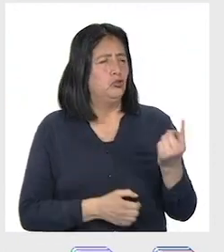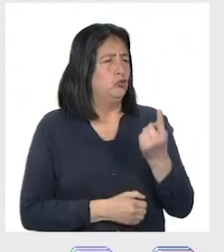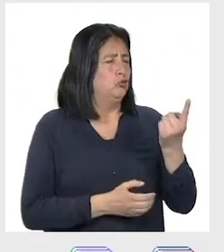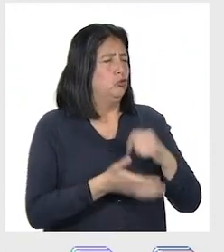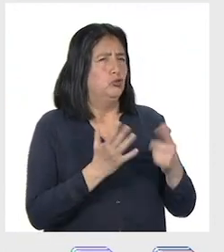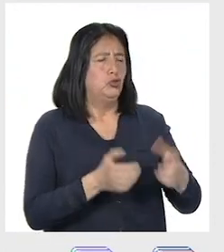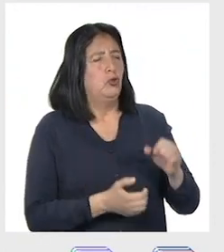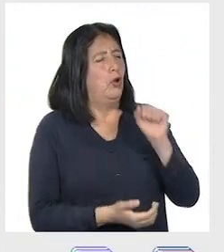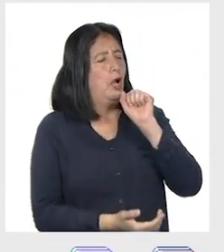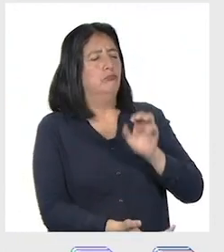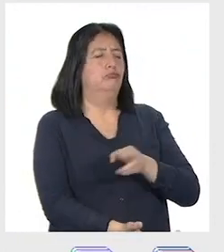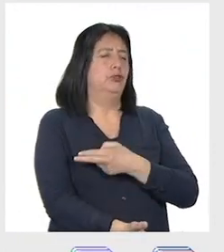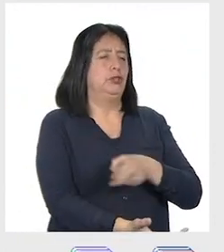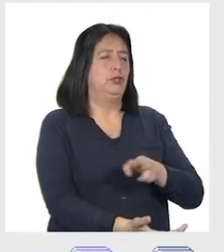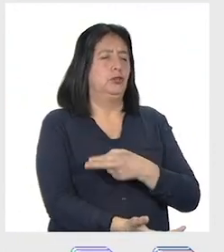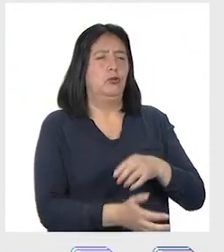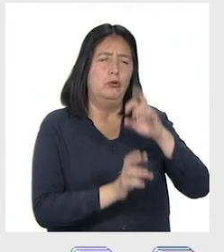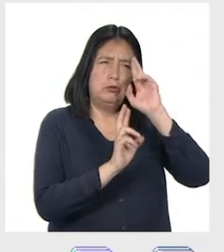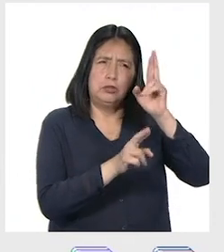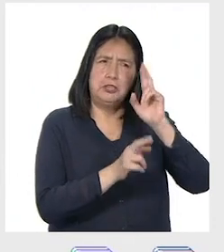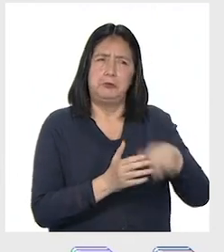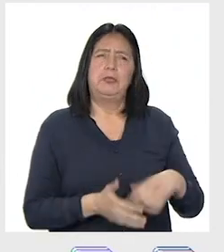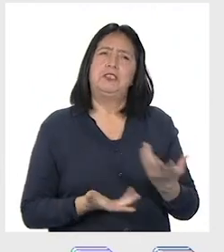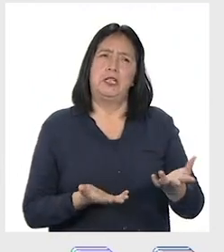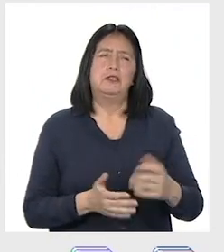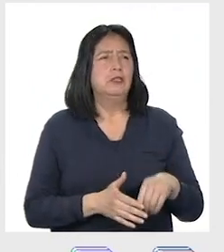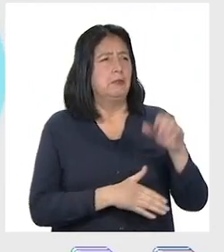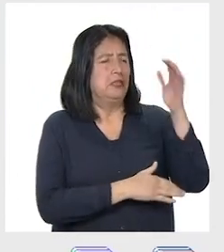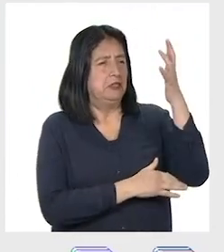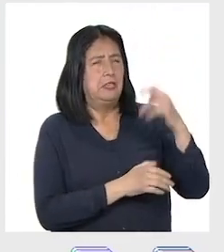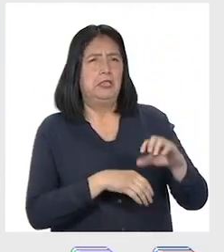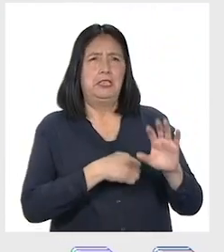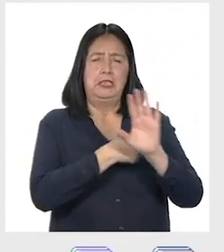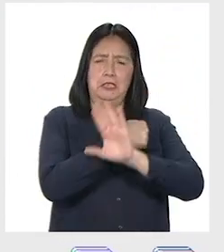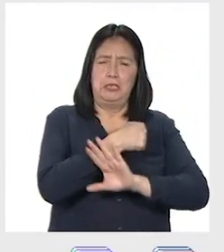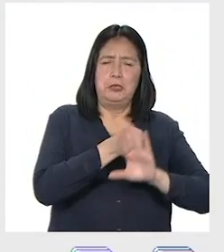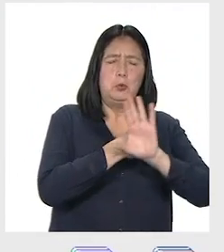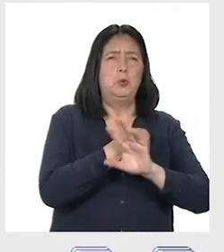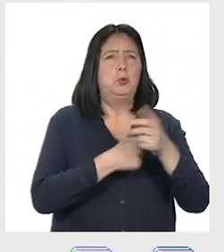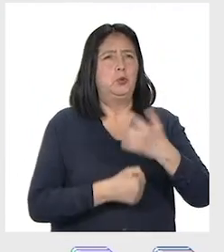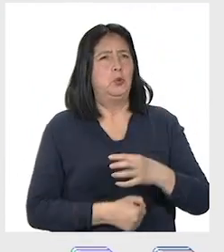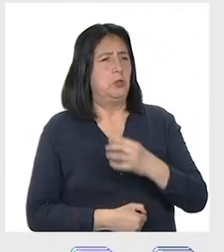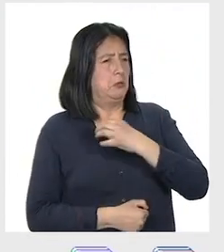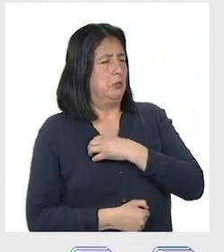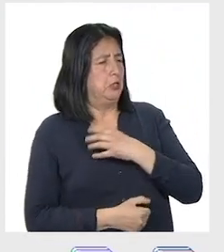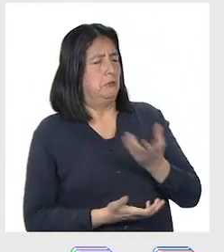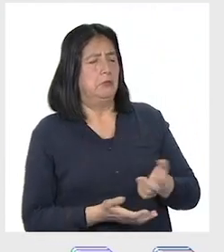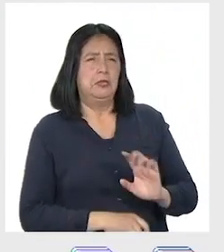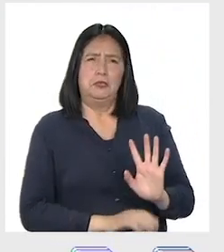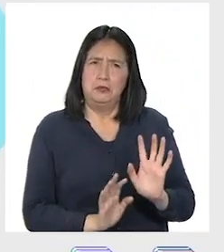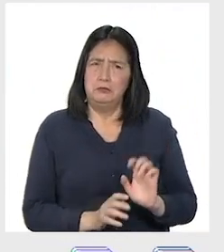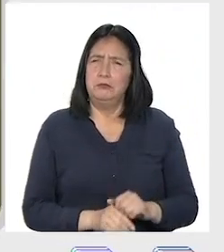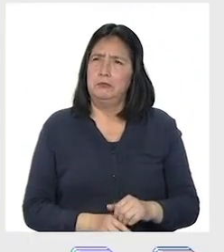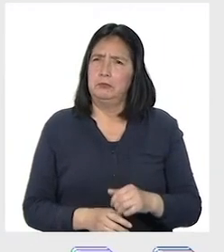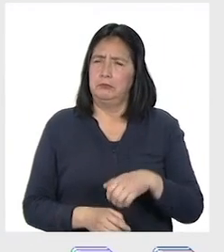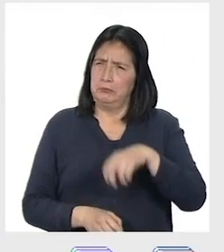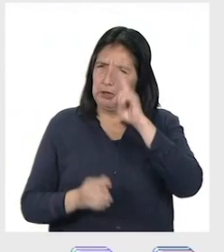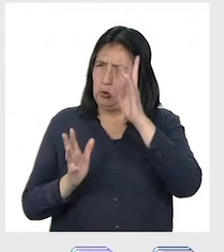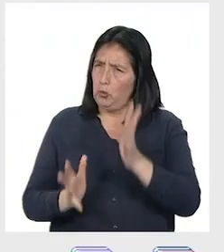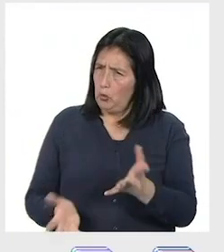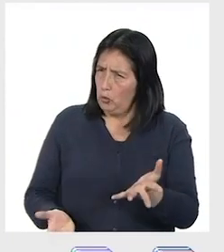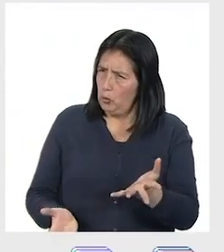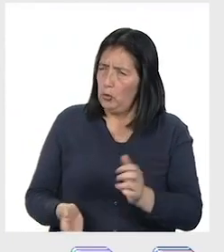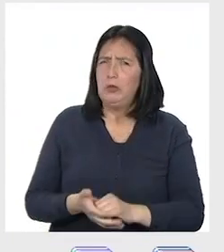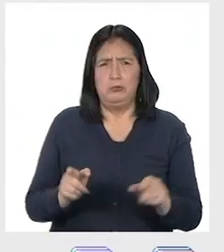solamente cantar el himno o respetar nuestros símbolos patrios, como la bandera, el escudo o la escarapela. Ser un buen